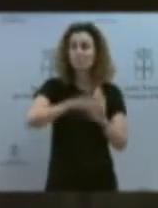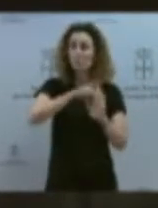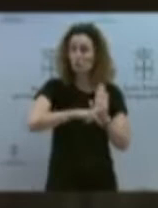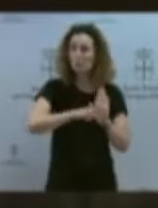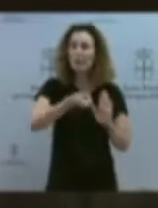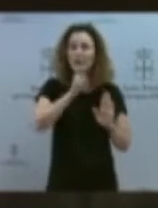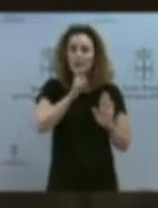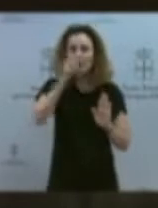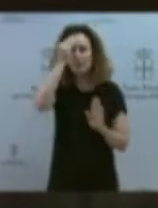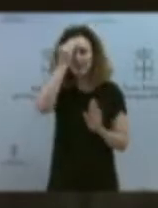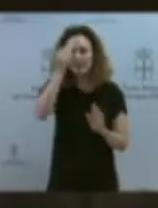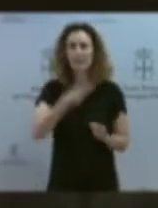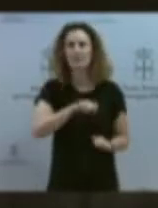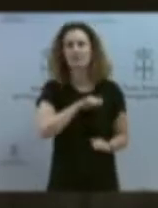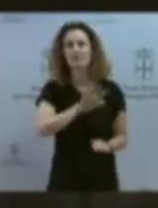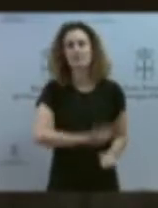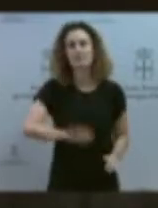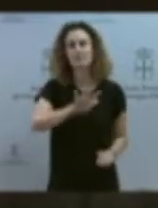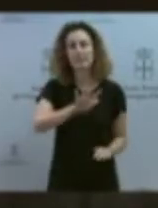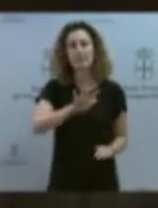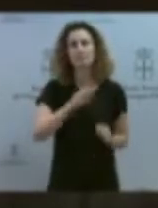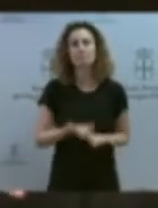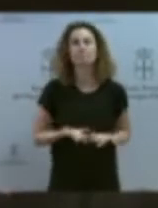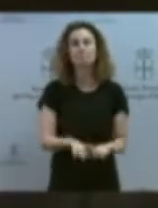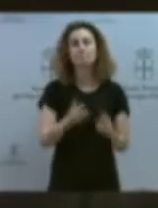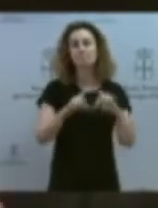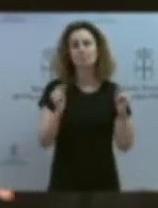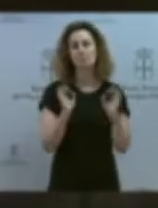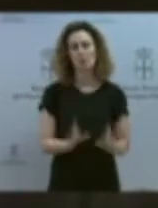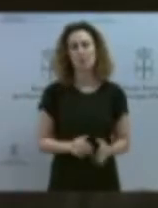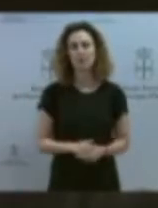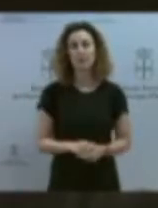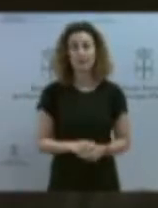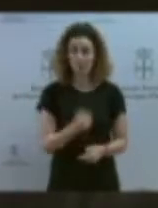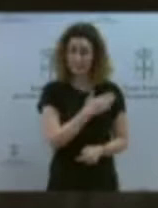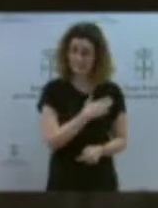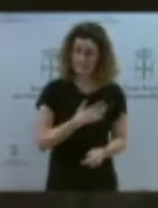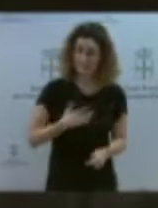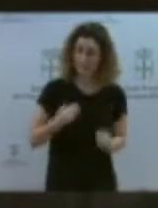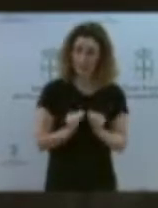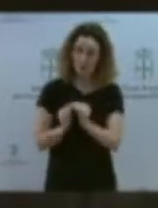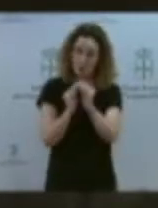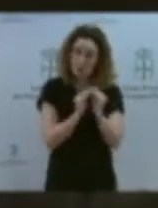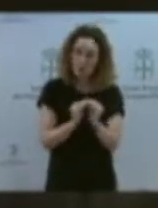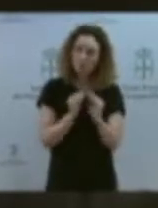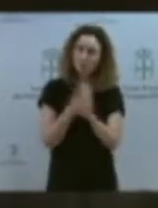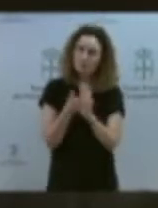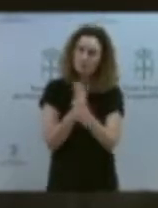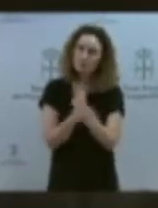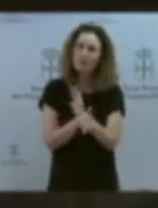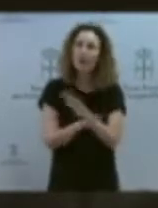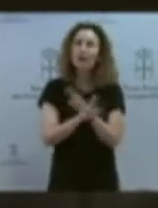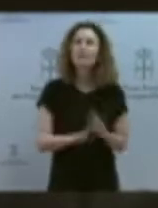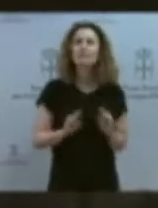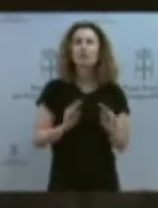iba a transponerse a nivel autonómico, con la idea de ponerlo común y recabar también las sugerencias que los promotores pudieran proponer.